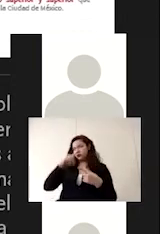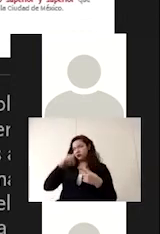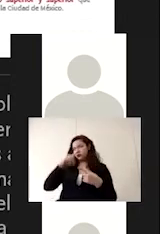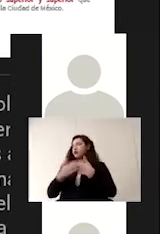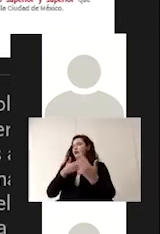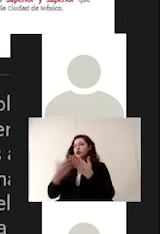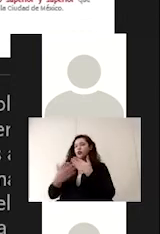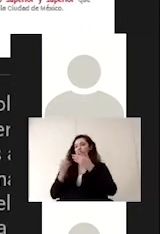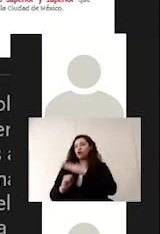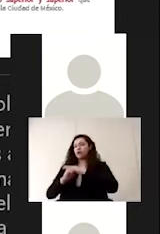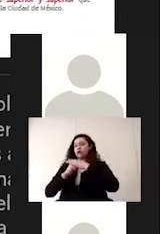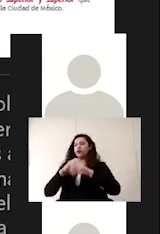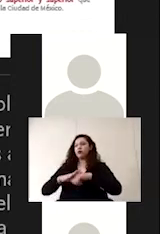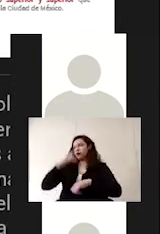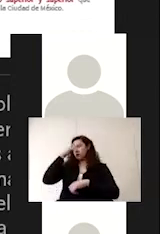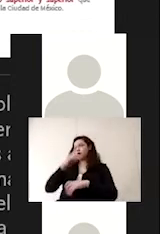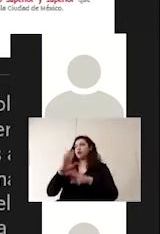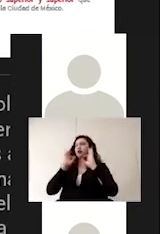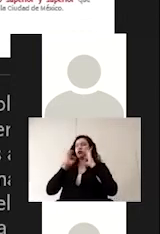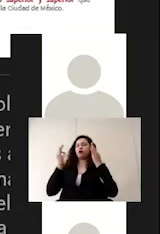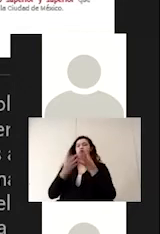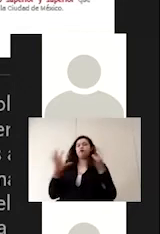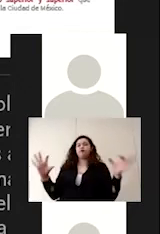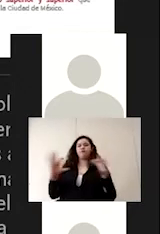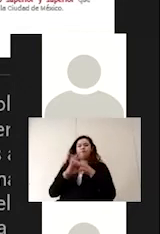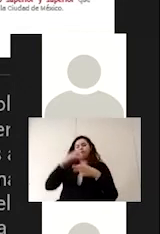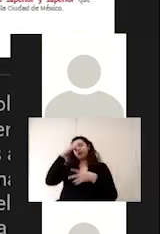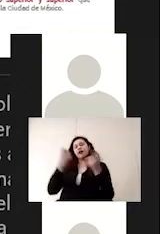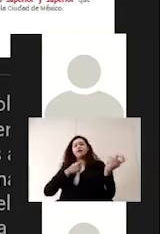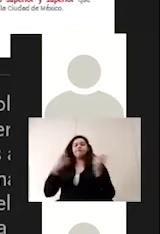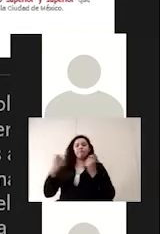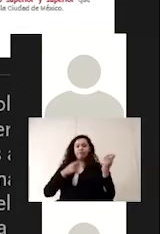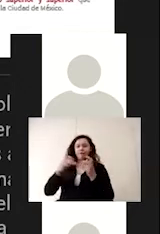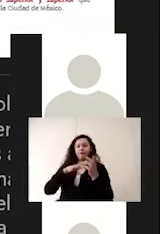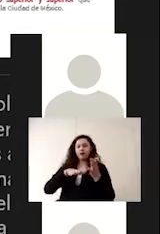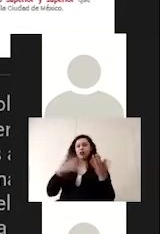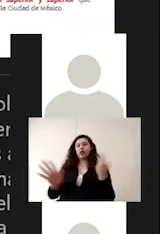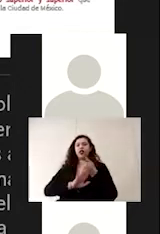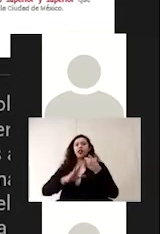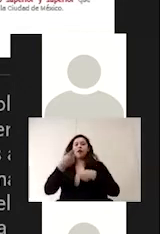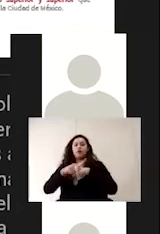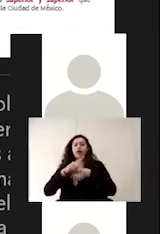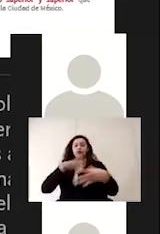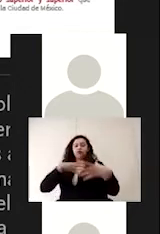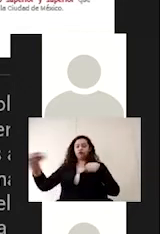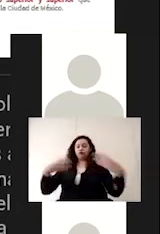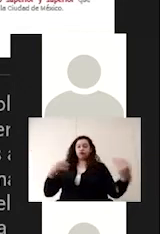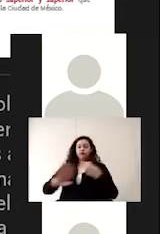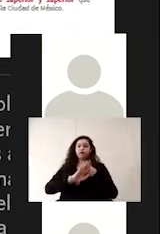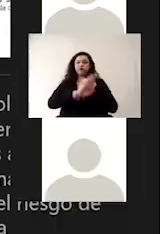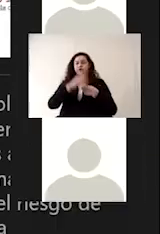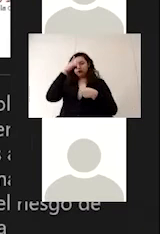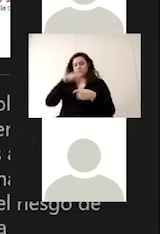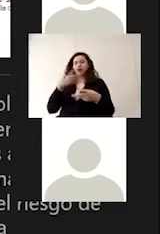que de alguna manera coadyuvaban a mantener el control y prevenir el riesgo de contagio durante la